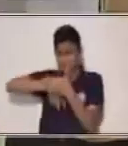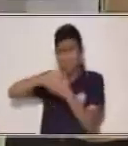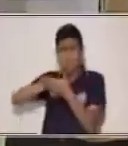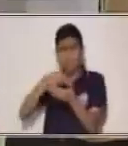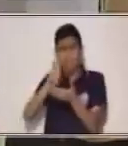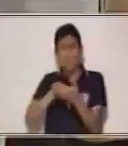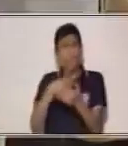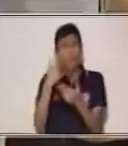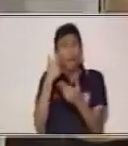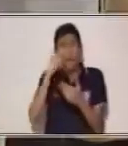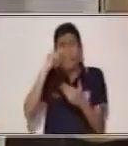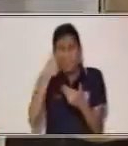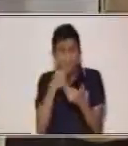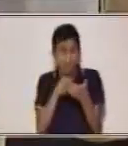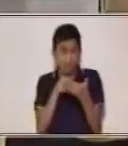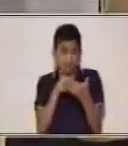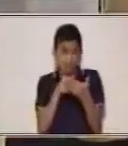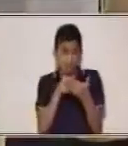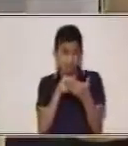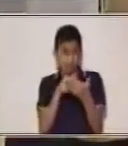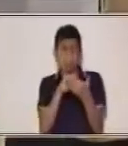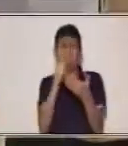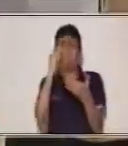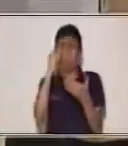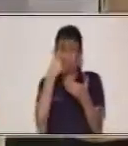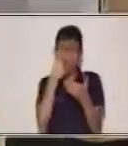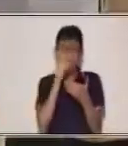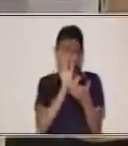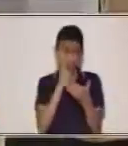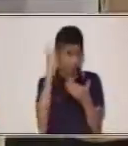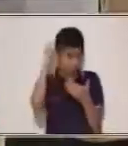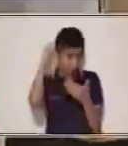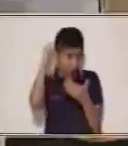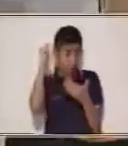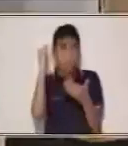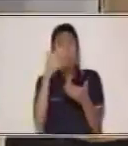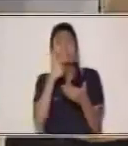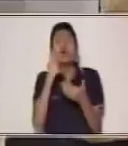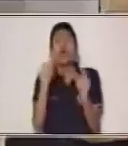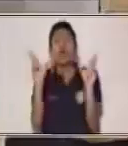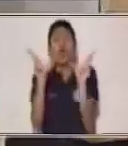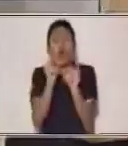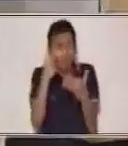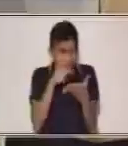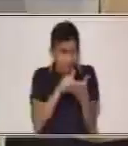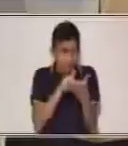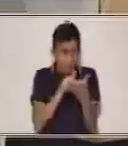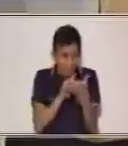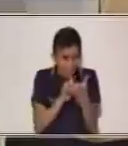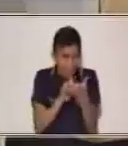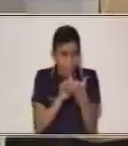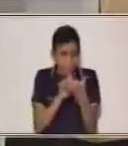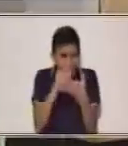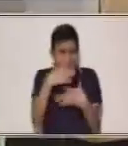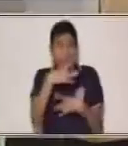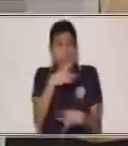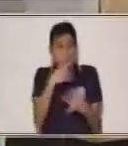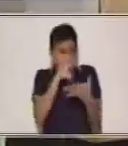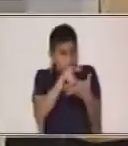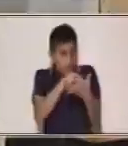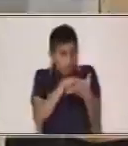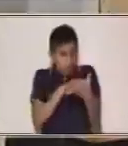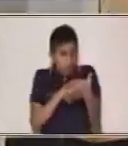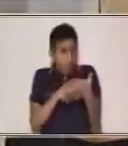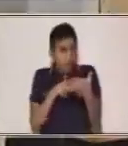debe recordar y poder contar a otros lo que escuchó en la narración. Por eso debe de ser breve.